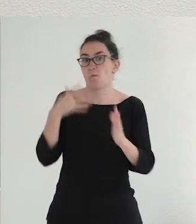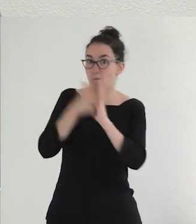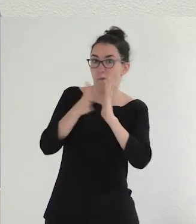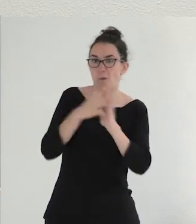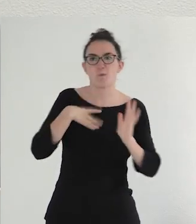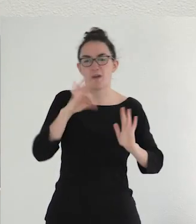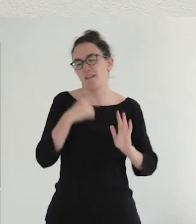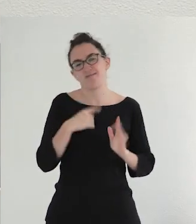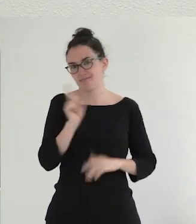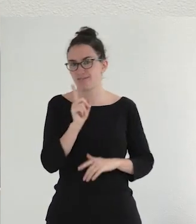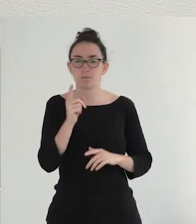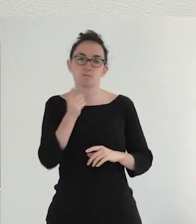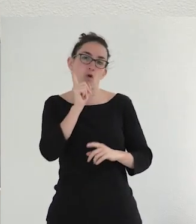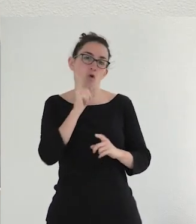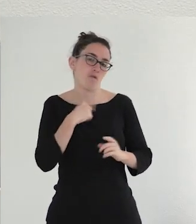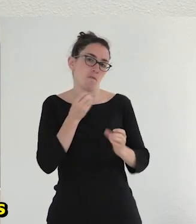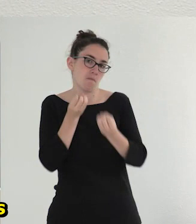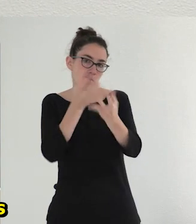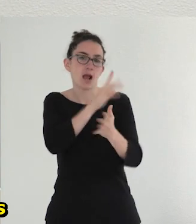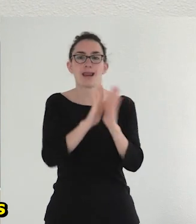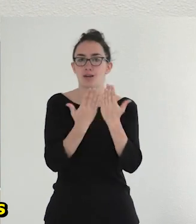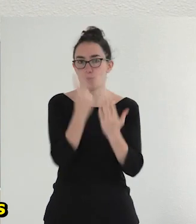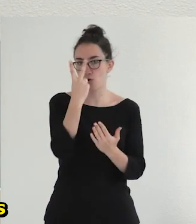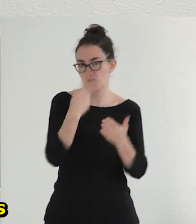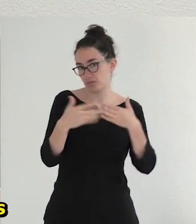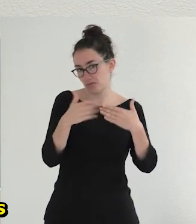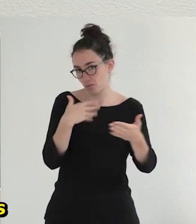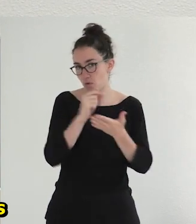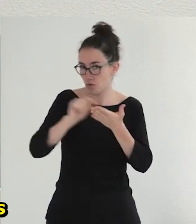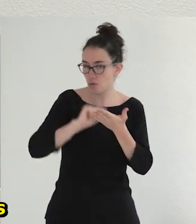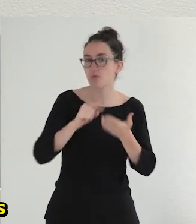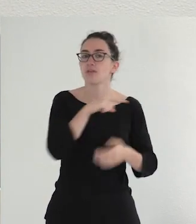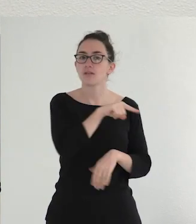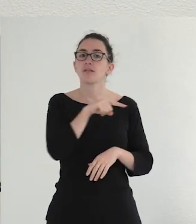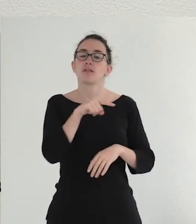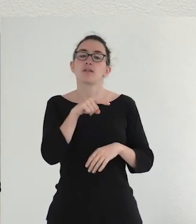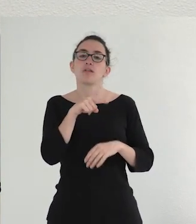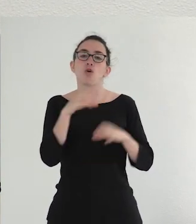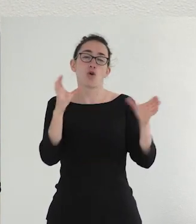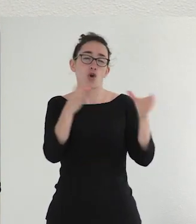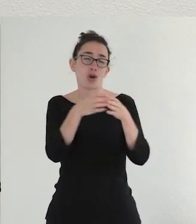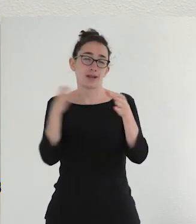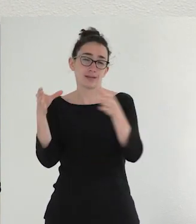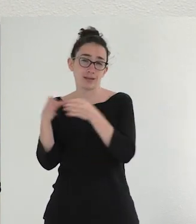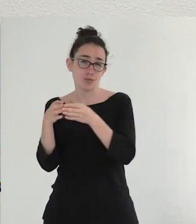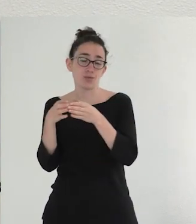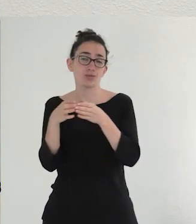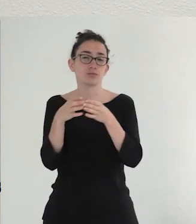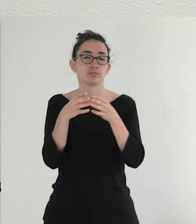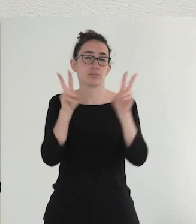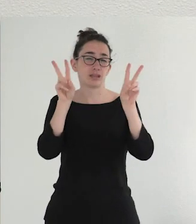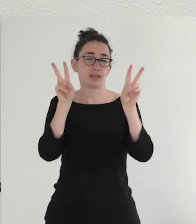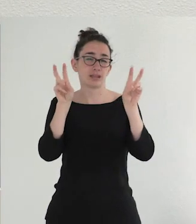solo voy a decir que es autor de un par de libros que ya está en varios colectivos por la lucha de los hechos